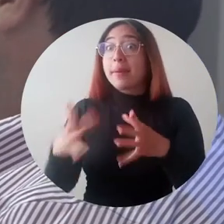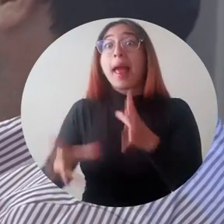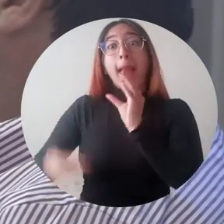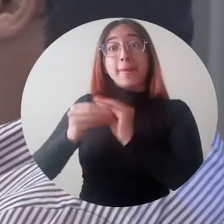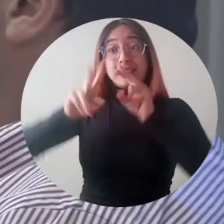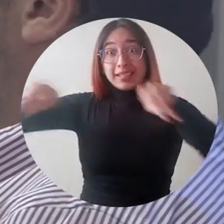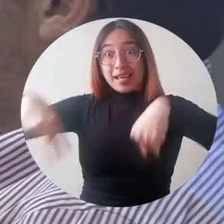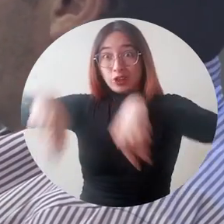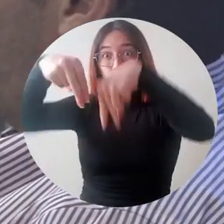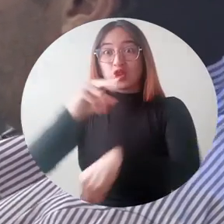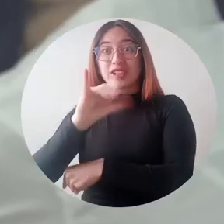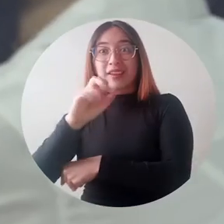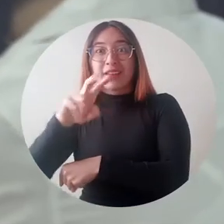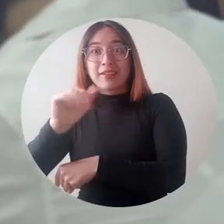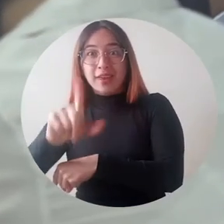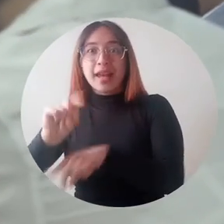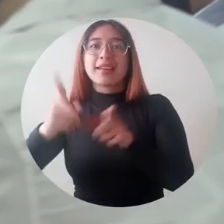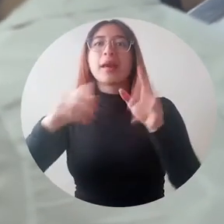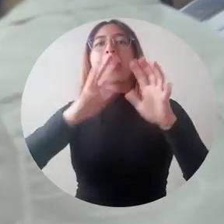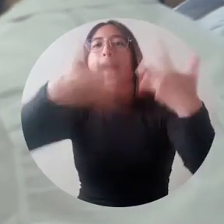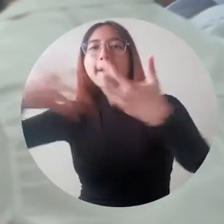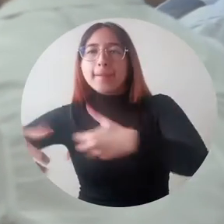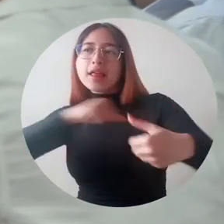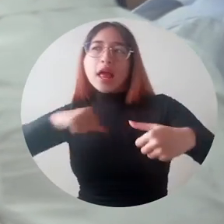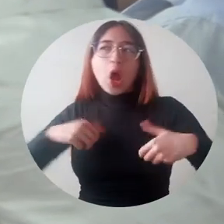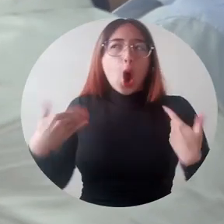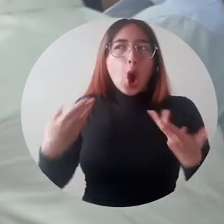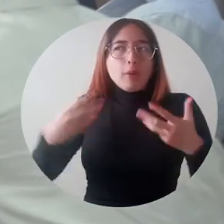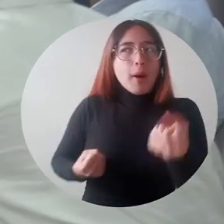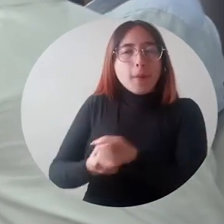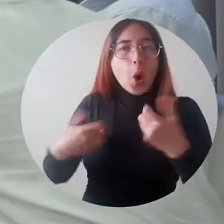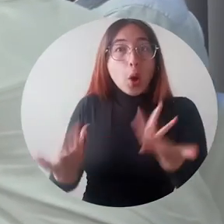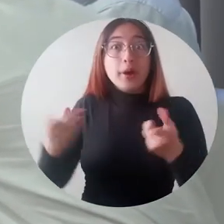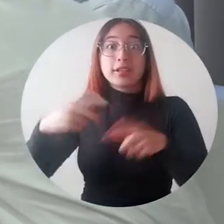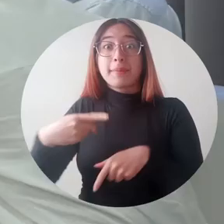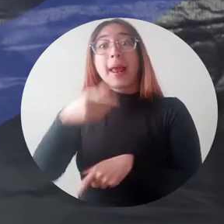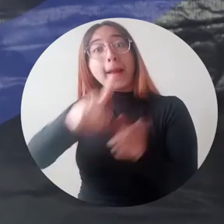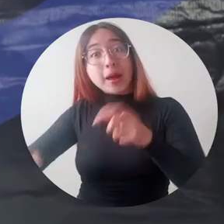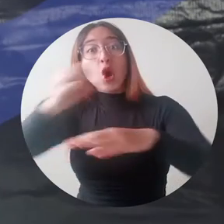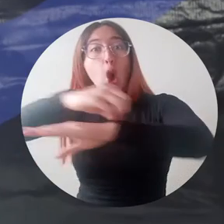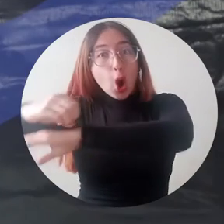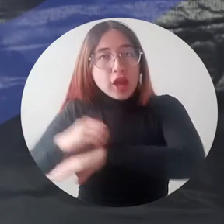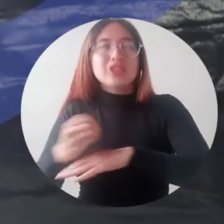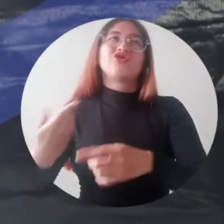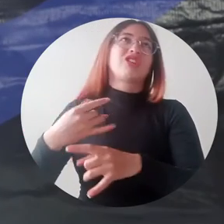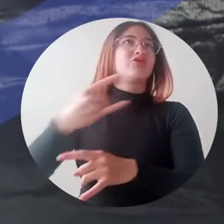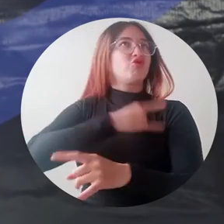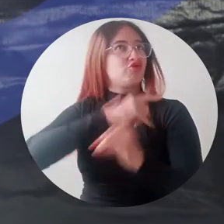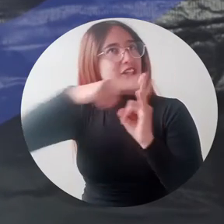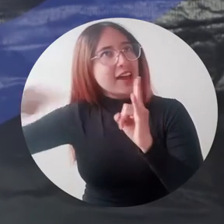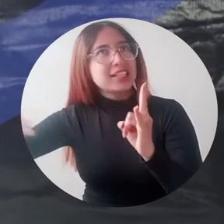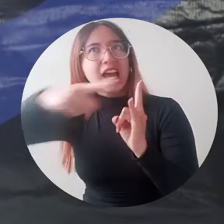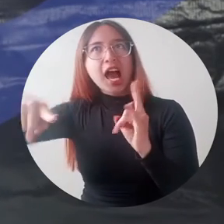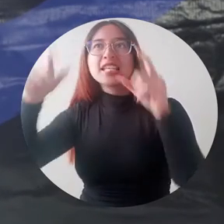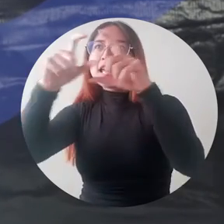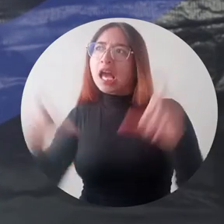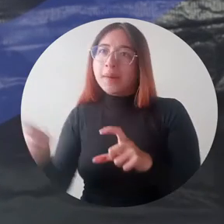la sociedad civil y el sector privado, entendida la sociedad civil como organizaciones Tras la Perla, la Universidad del Magdalena, la